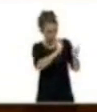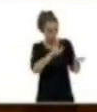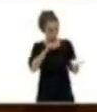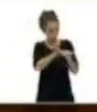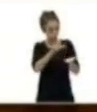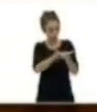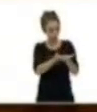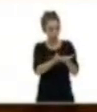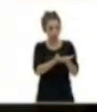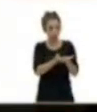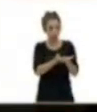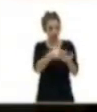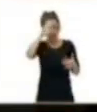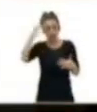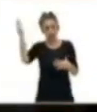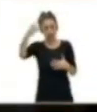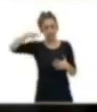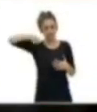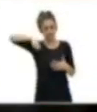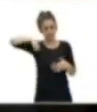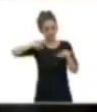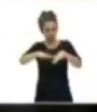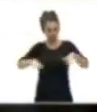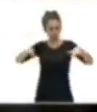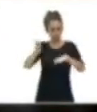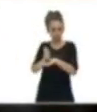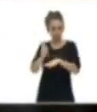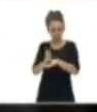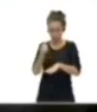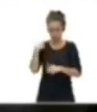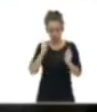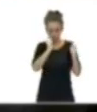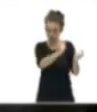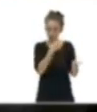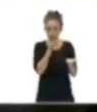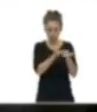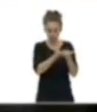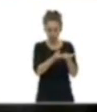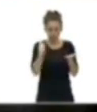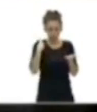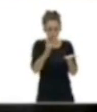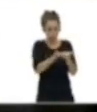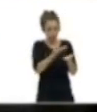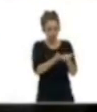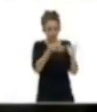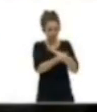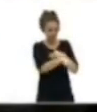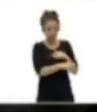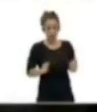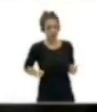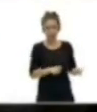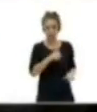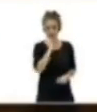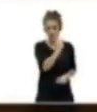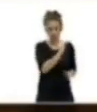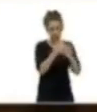a través de la Presidenta de la Cámara. Estas propuestas son propuestas a coste cero, son propuestas en sentido